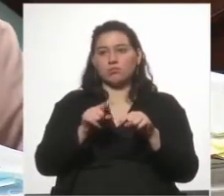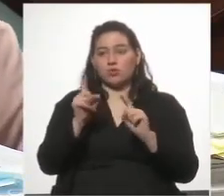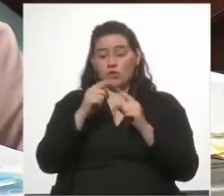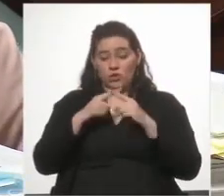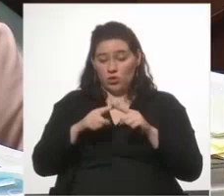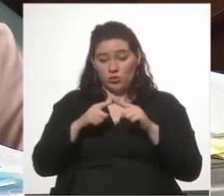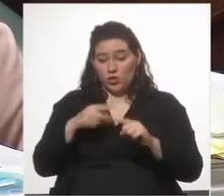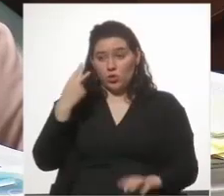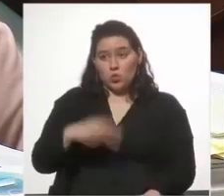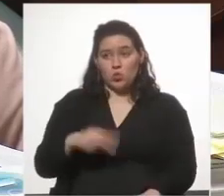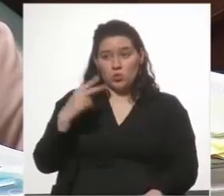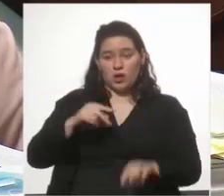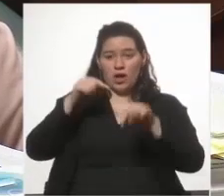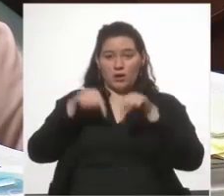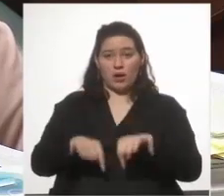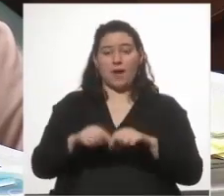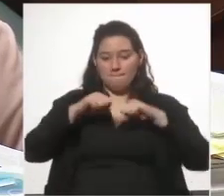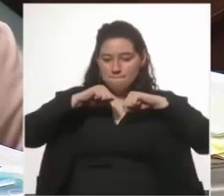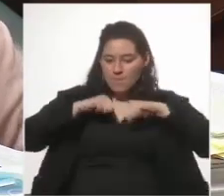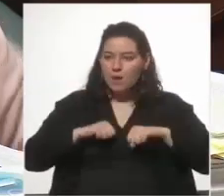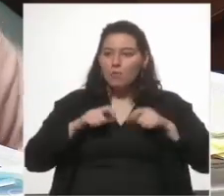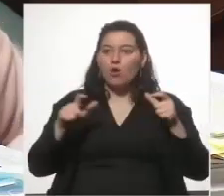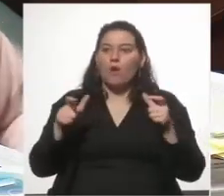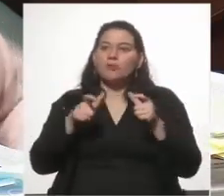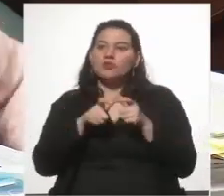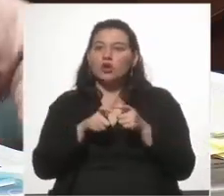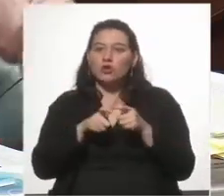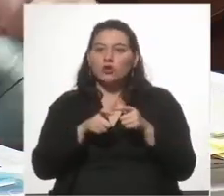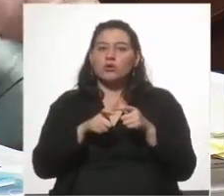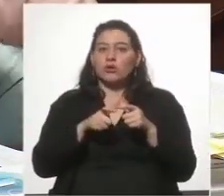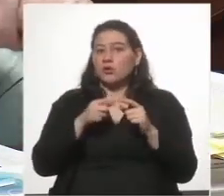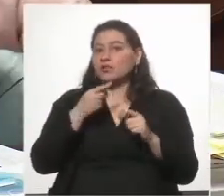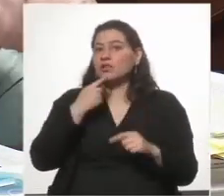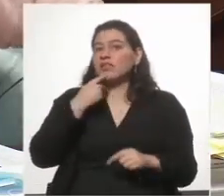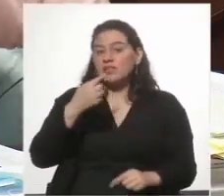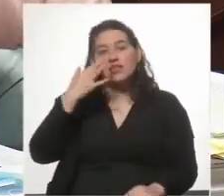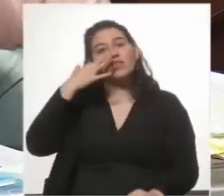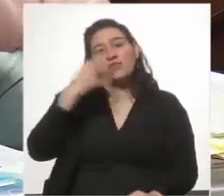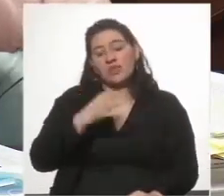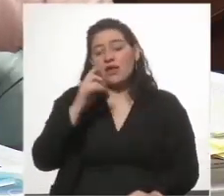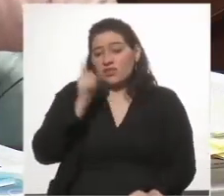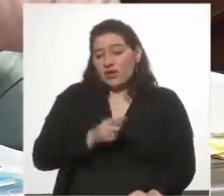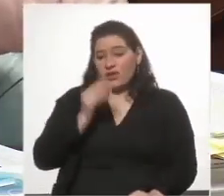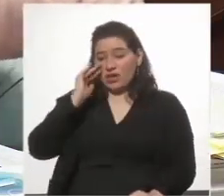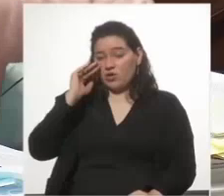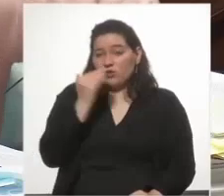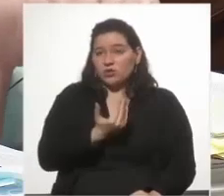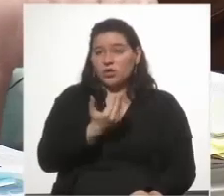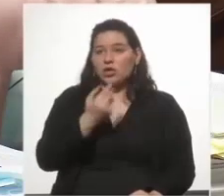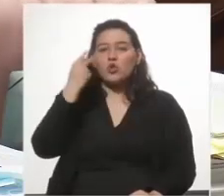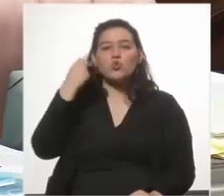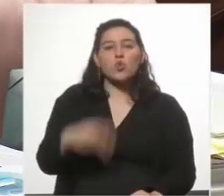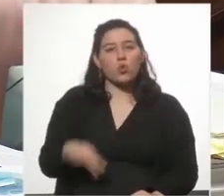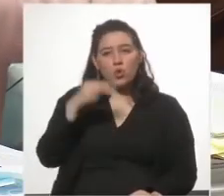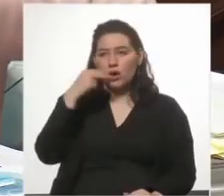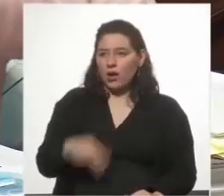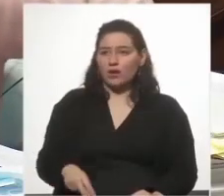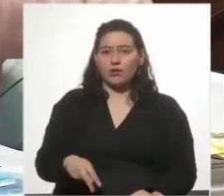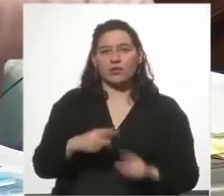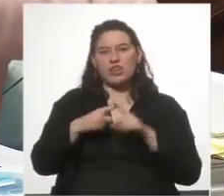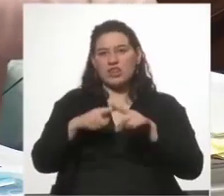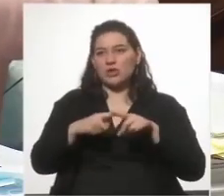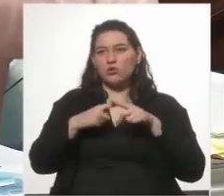discutimos nunca, y acá hay miembros de la comisión que si son honestos intelectualmente lo tienen que reconocer, nunca lo